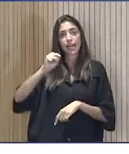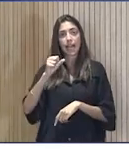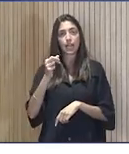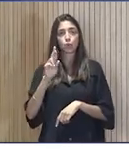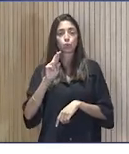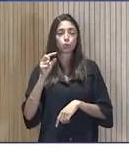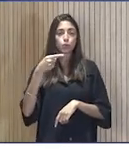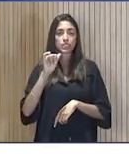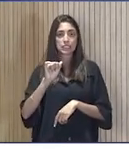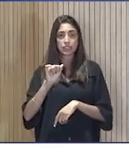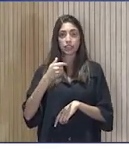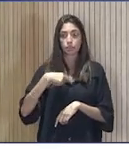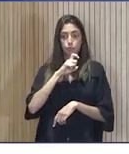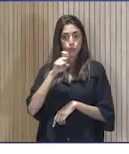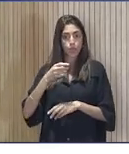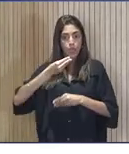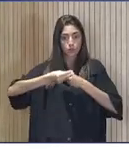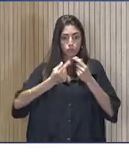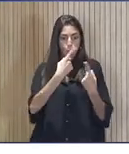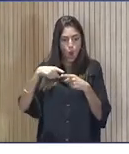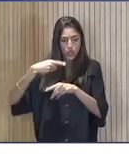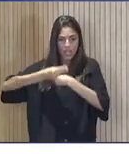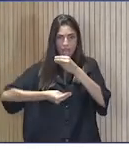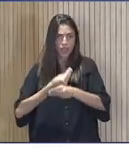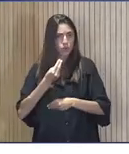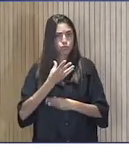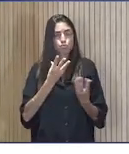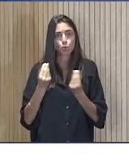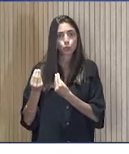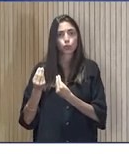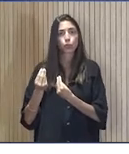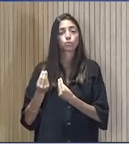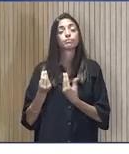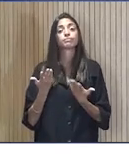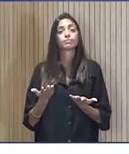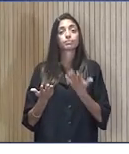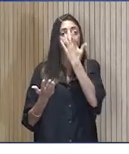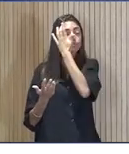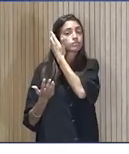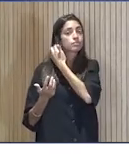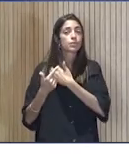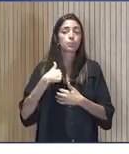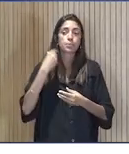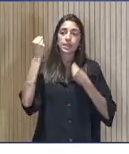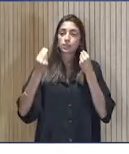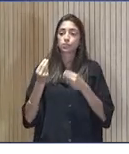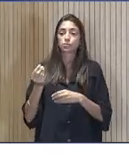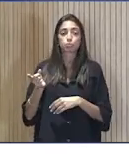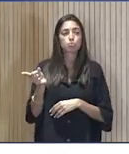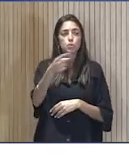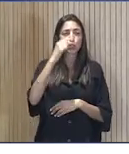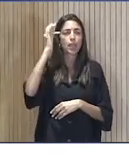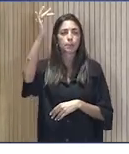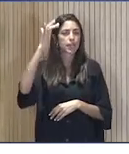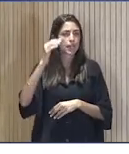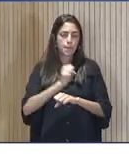Fundación en tan poco tiempo. Y ha hecho mucho más de lo que todos podéis imaginaros